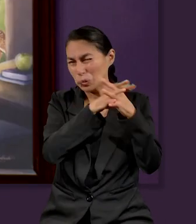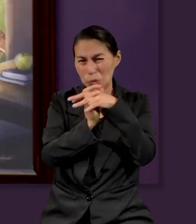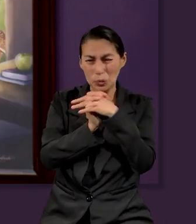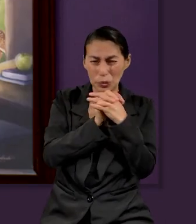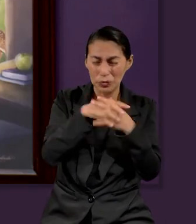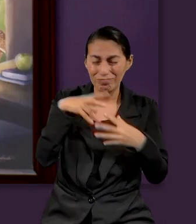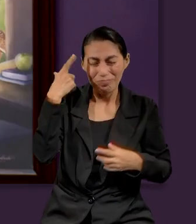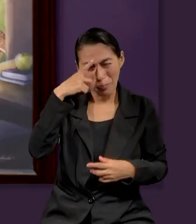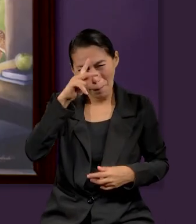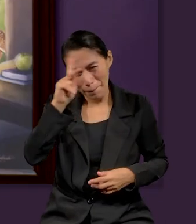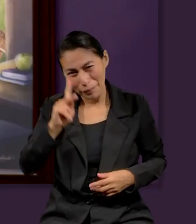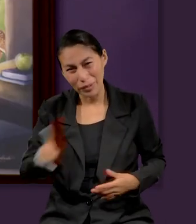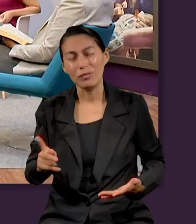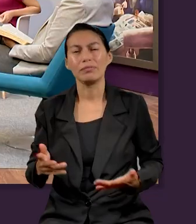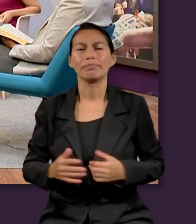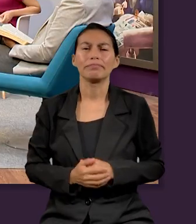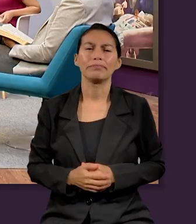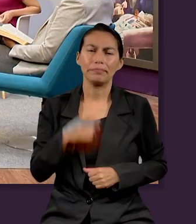hay quienes creen.